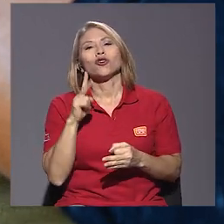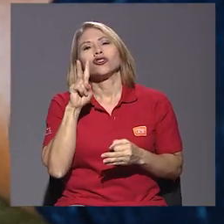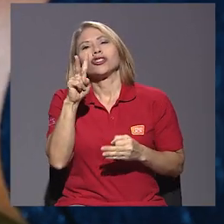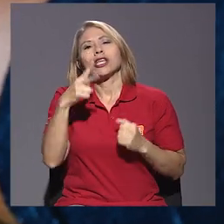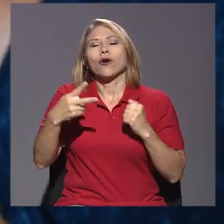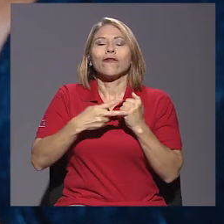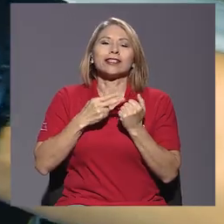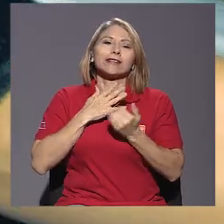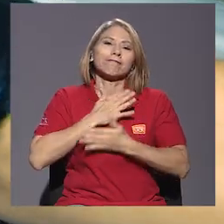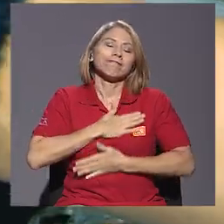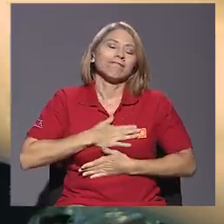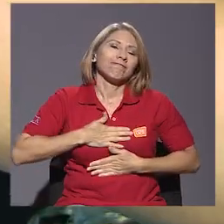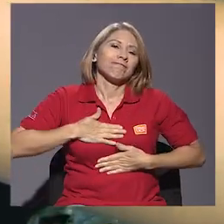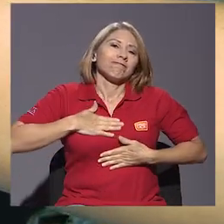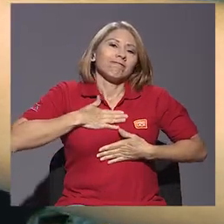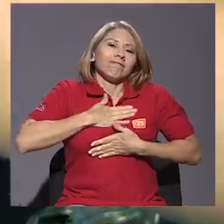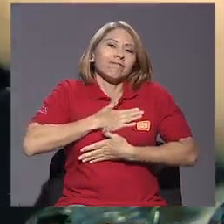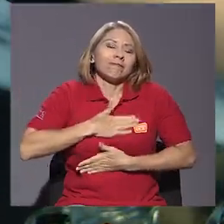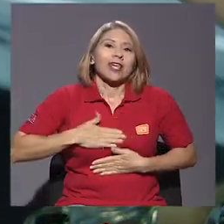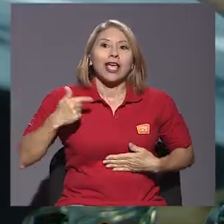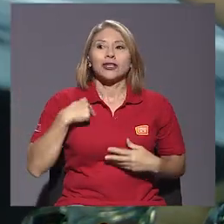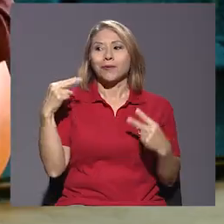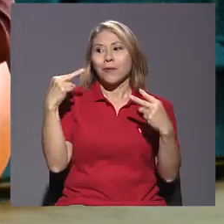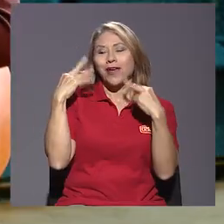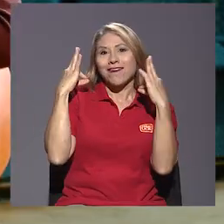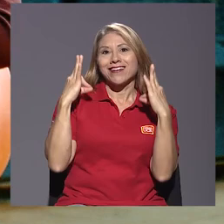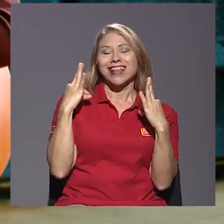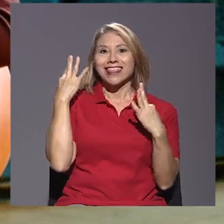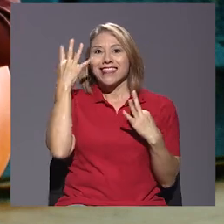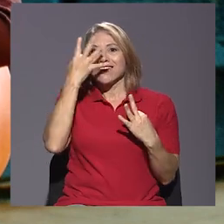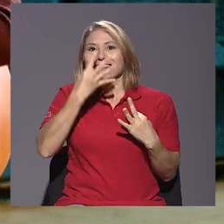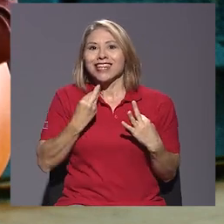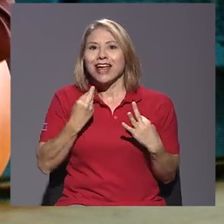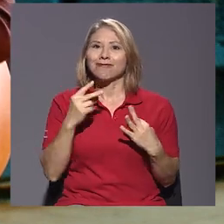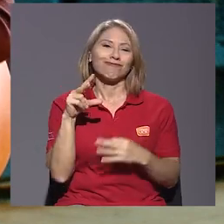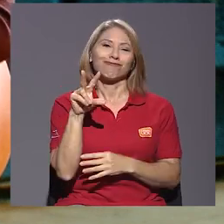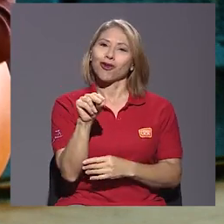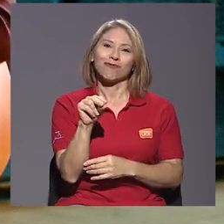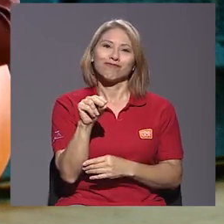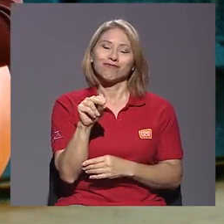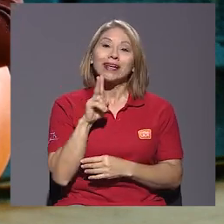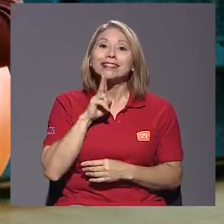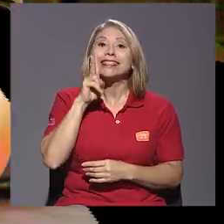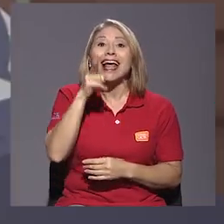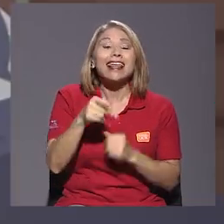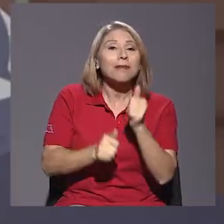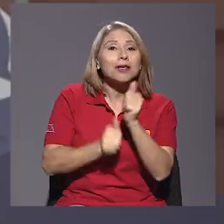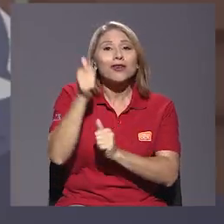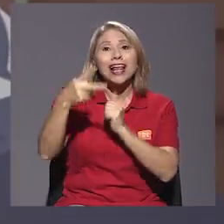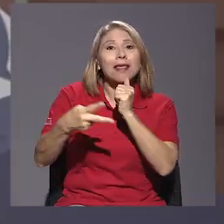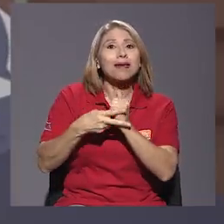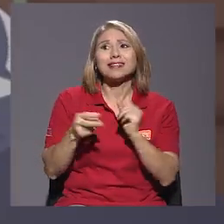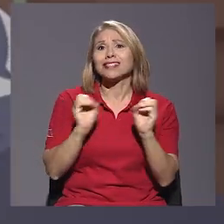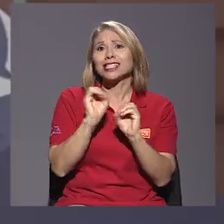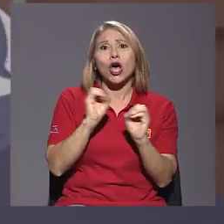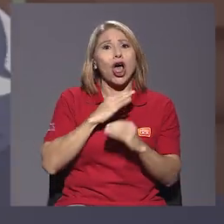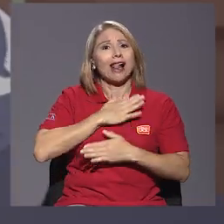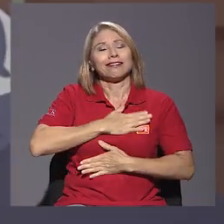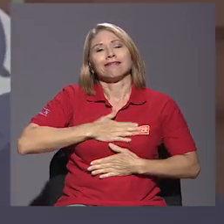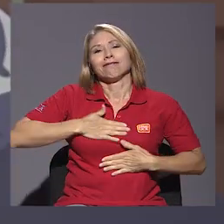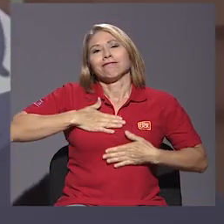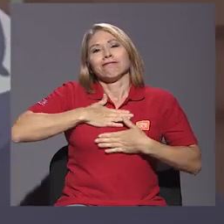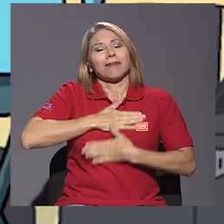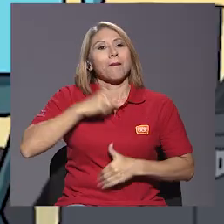orgasmos y que me voy a ver divina. No, cuando la realidad es que la mayoría de las veces no se tiene un